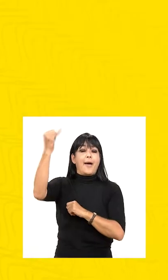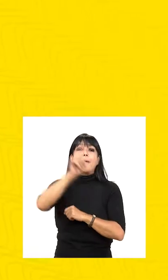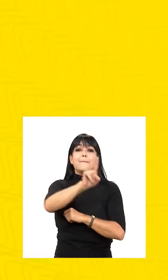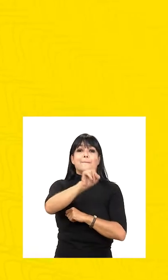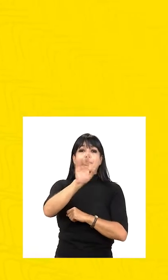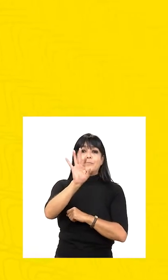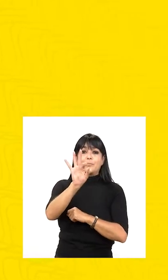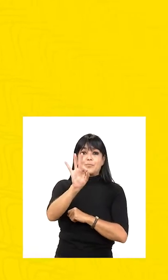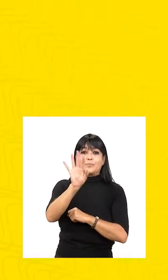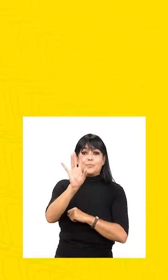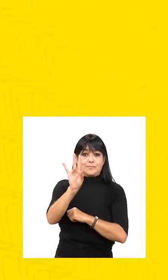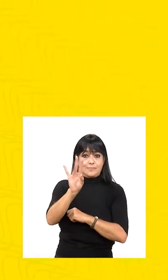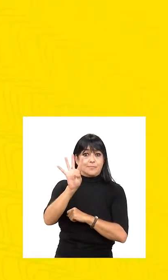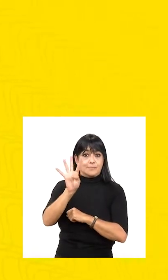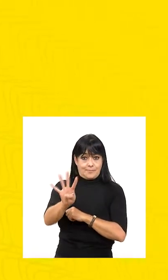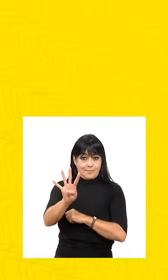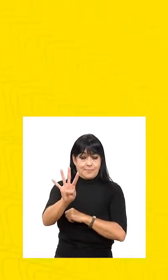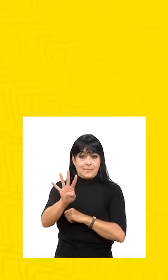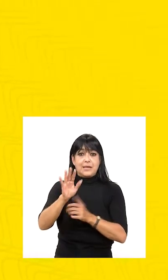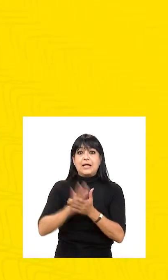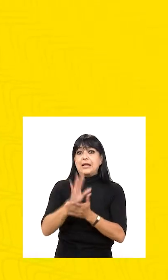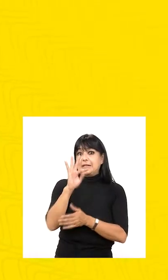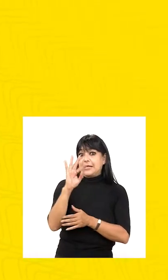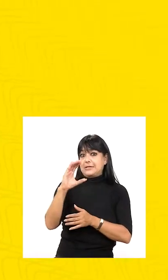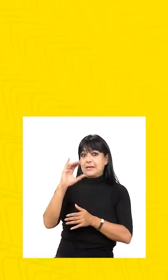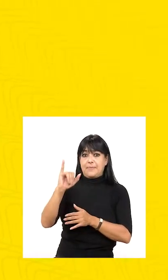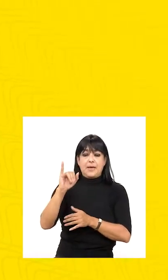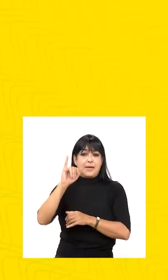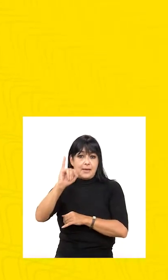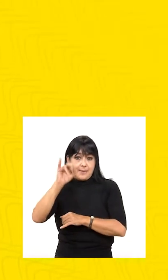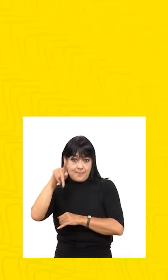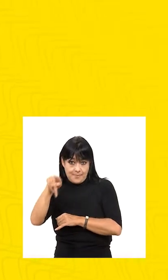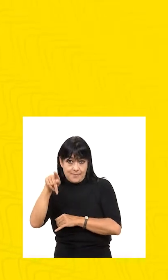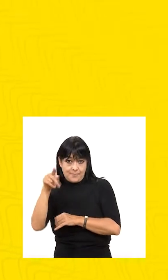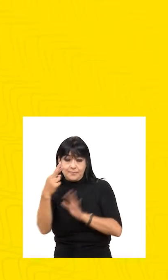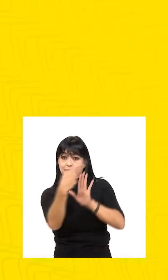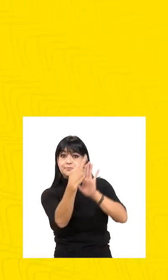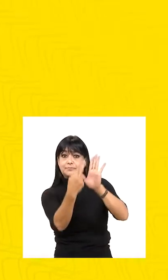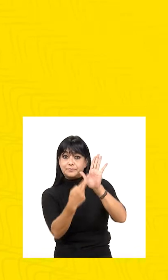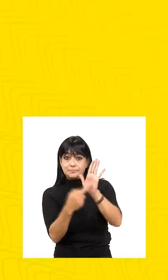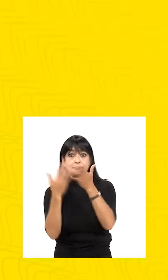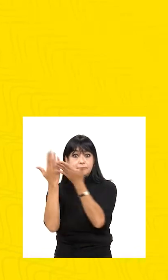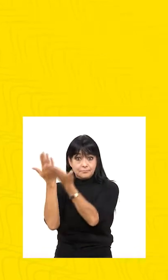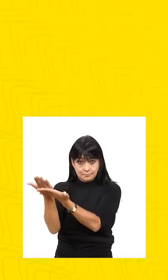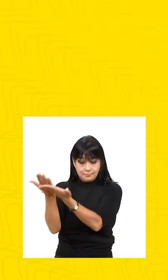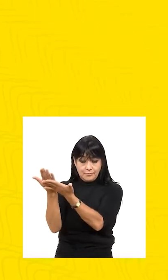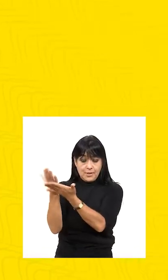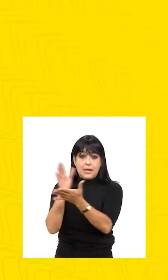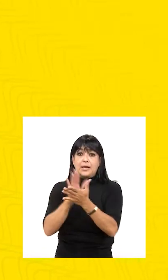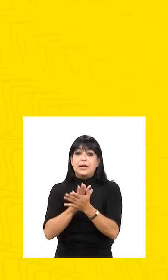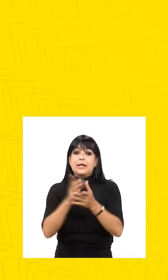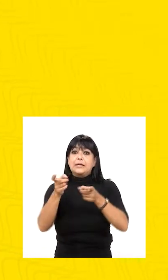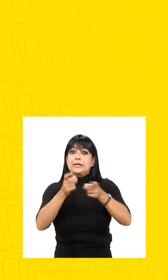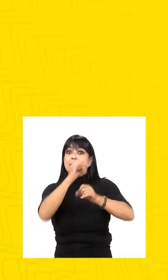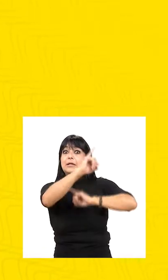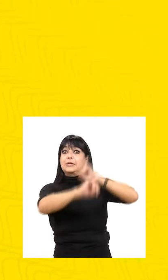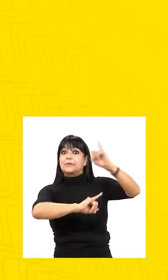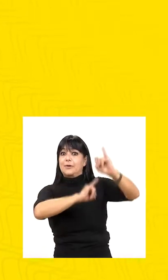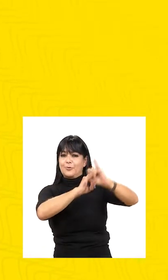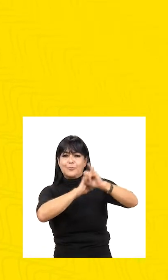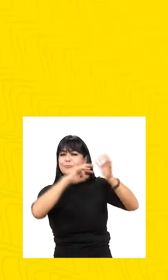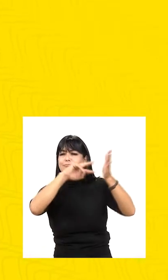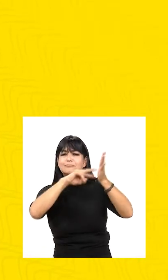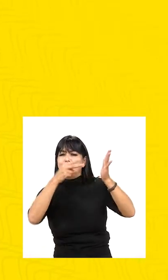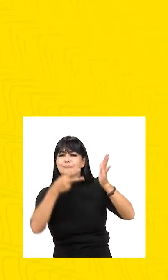y Bob Kahn inventaron en 1974 el TCP-IP, Protocolo de Control de